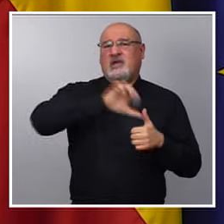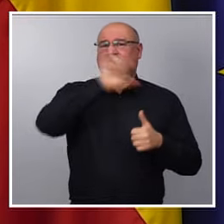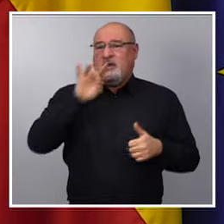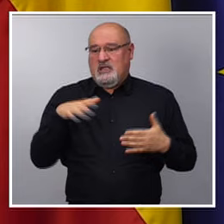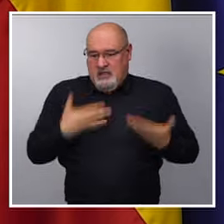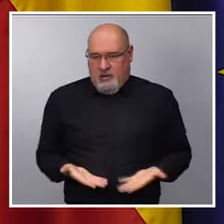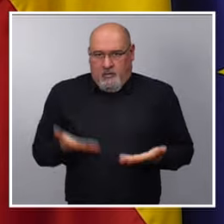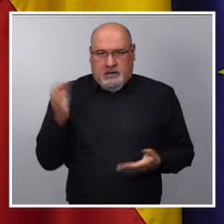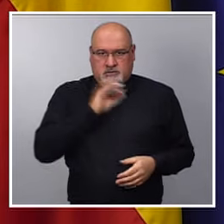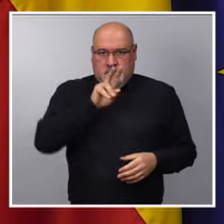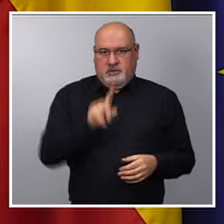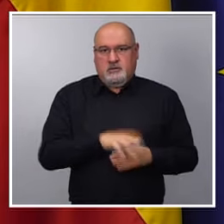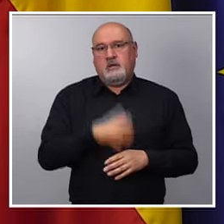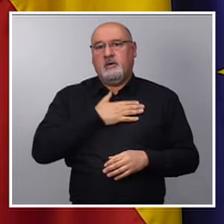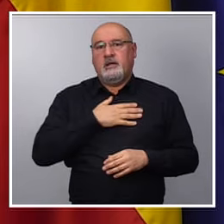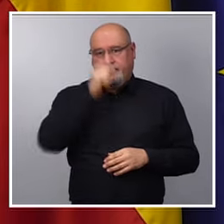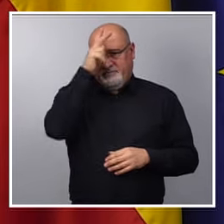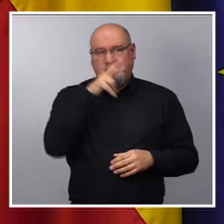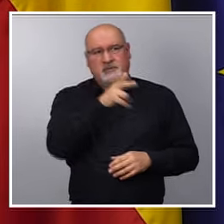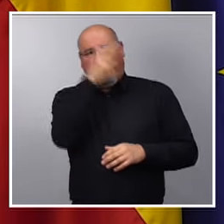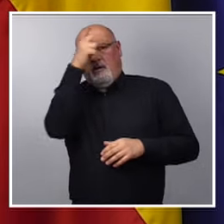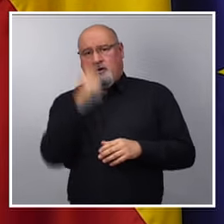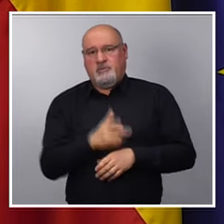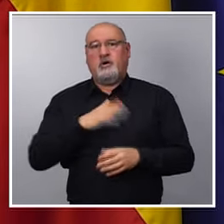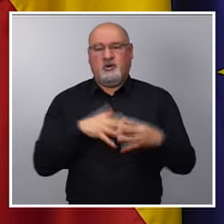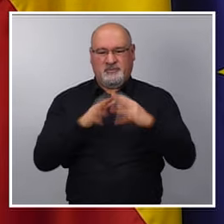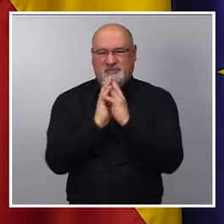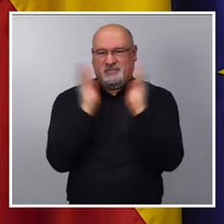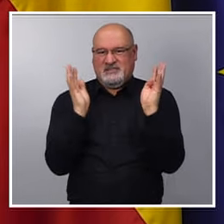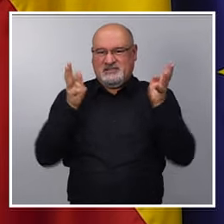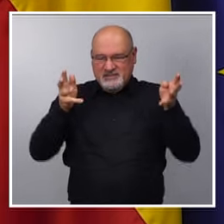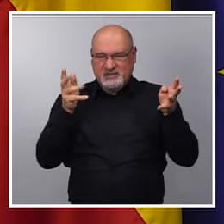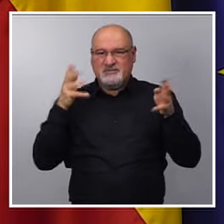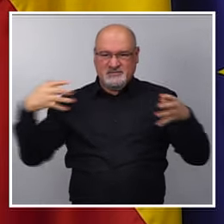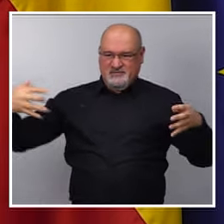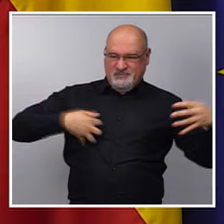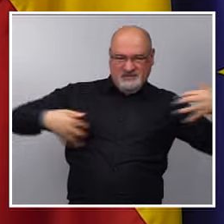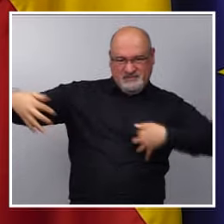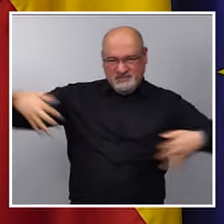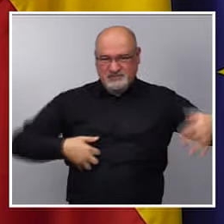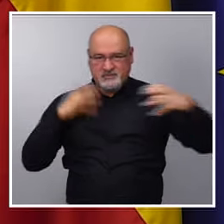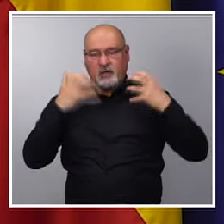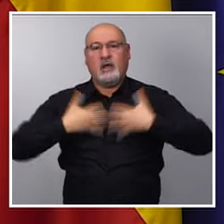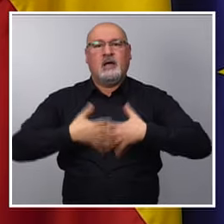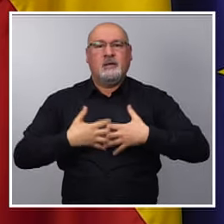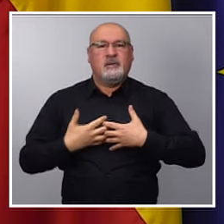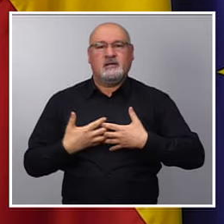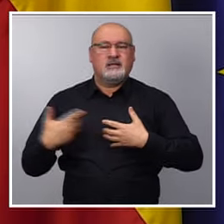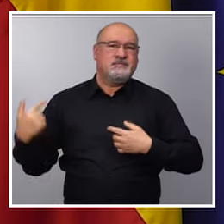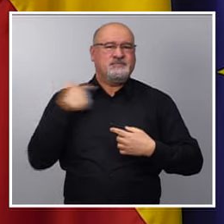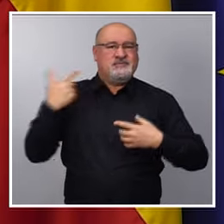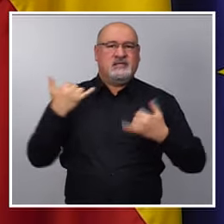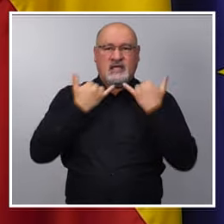como es el tiro al pichón, como es la utilización de pinchos contra los animales o la utilización de aparatos que les pueden dar descargas eléctricas.